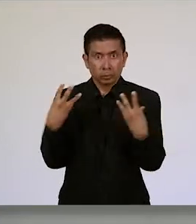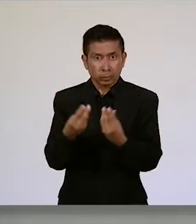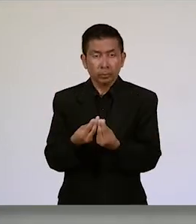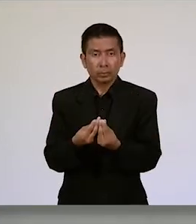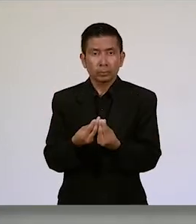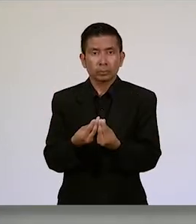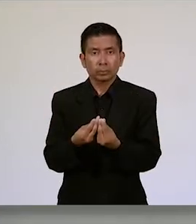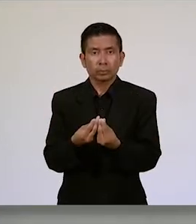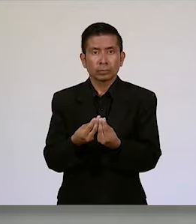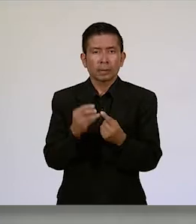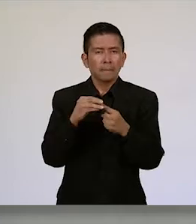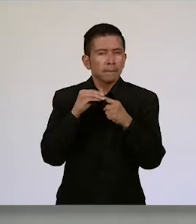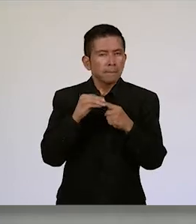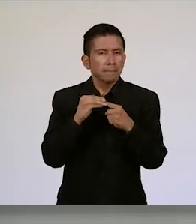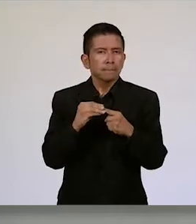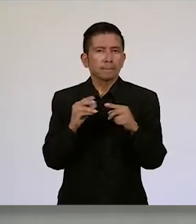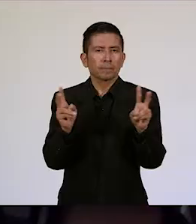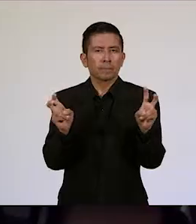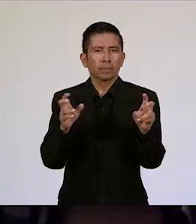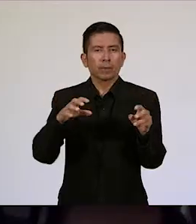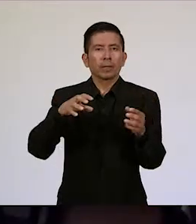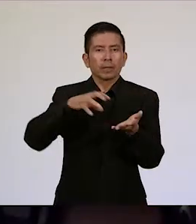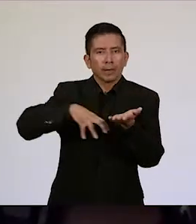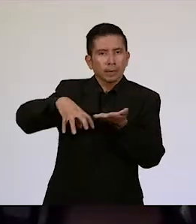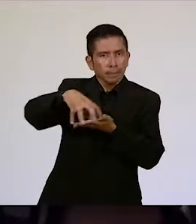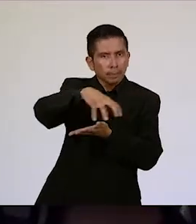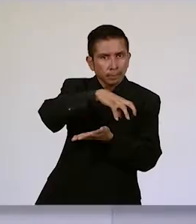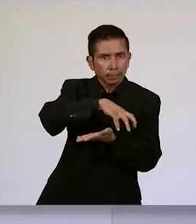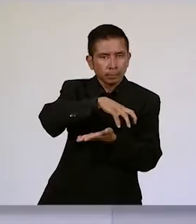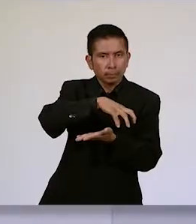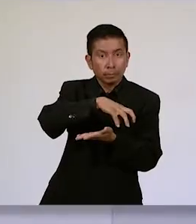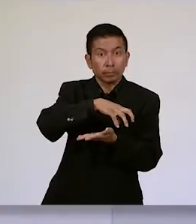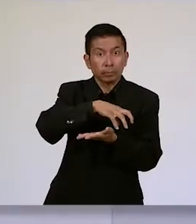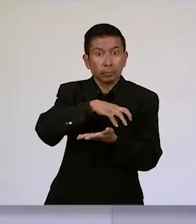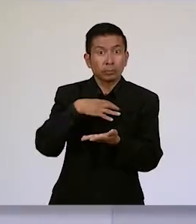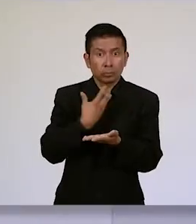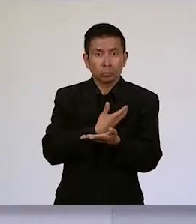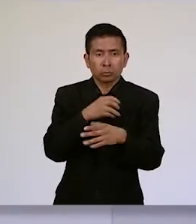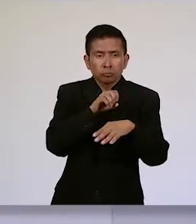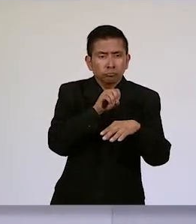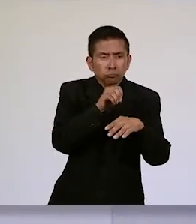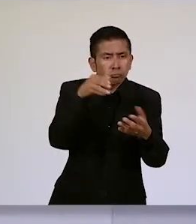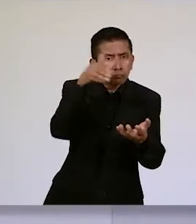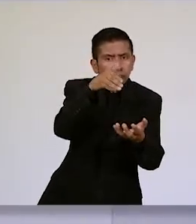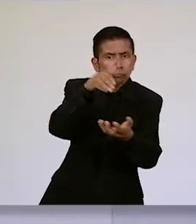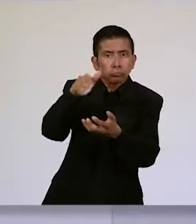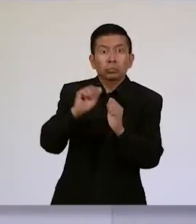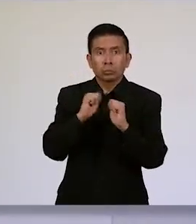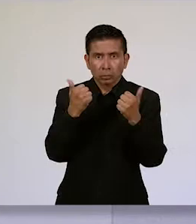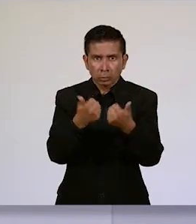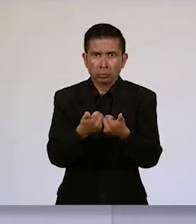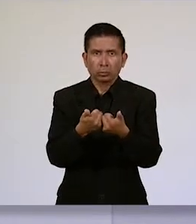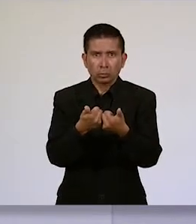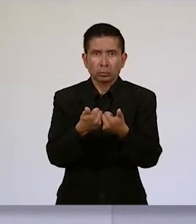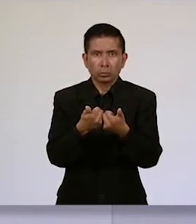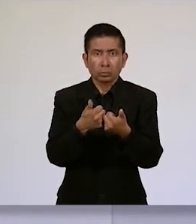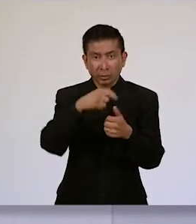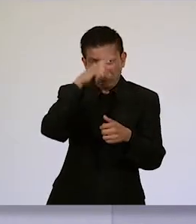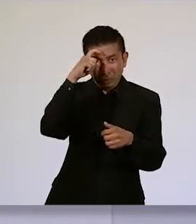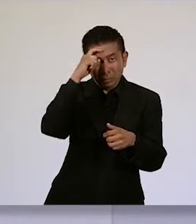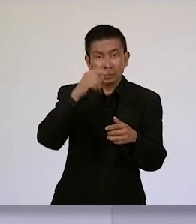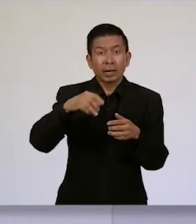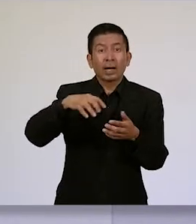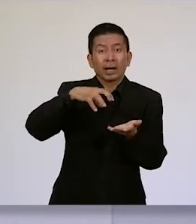especialmente en el ámbito municipal. Está dirigido a organizaciones de sociedad civil del ámbito municipal,